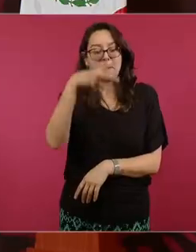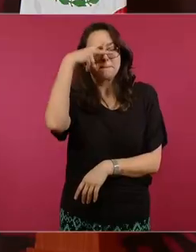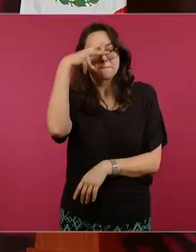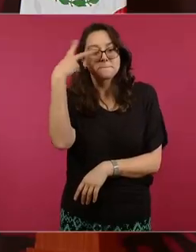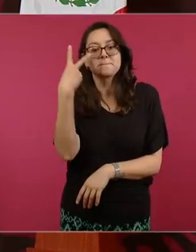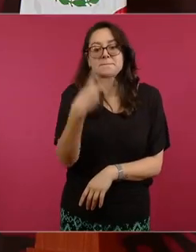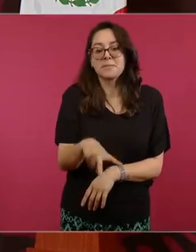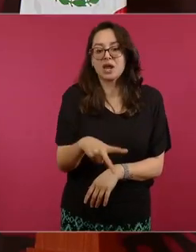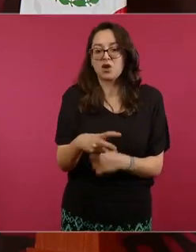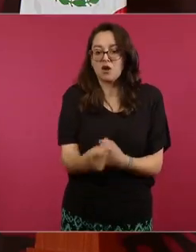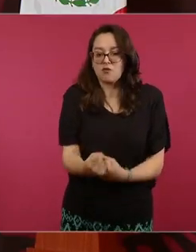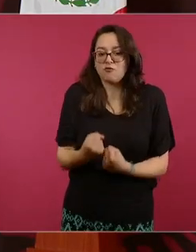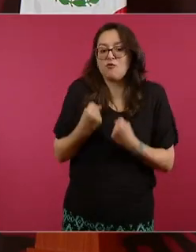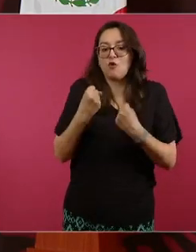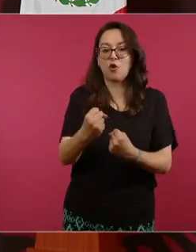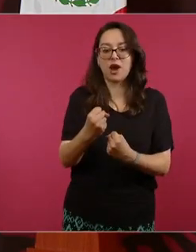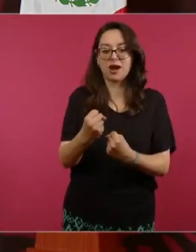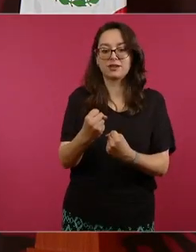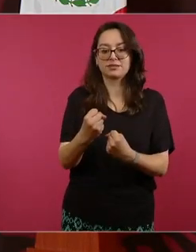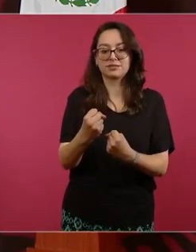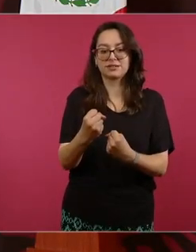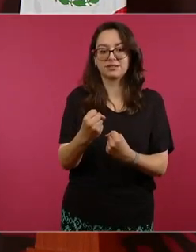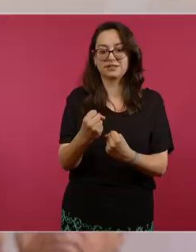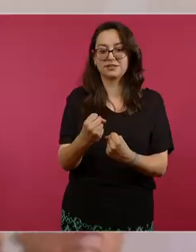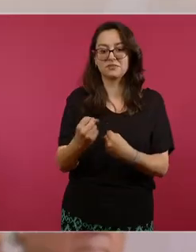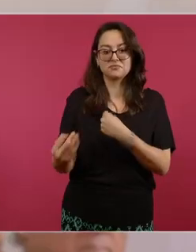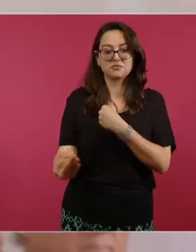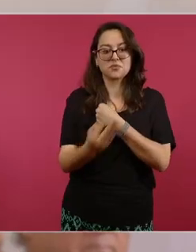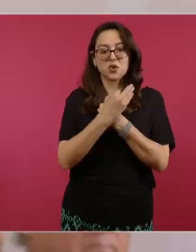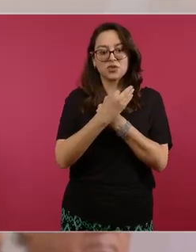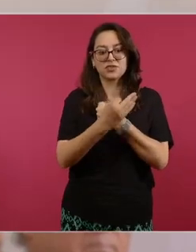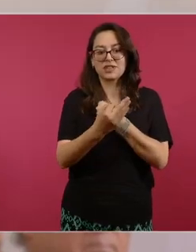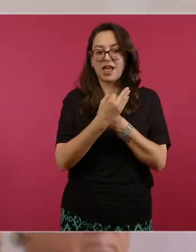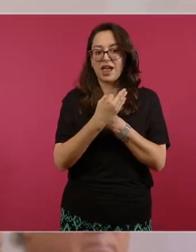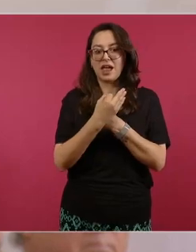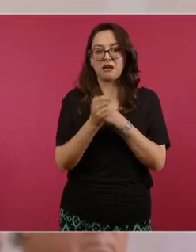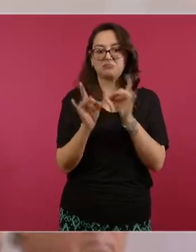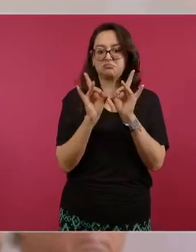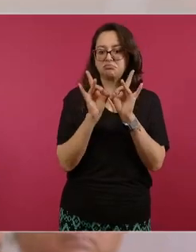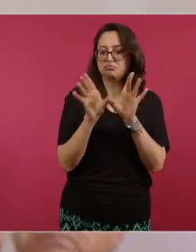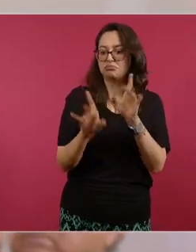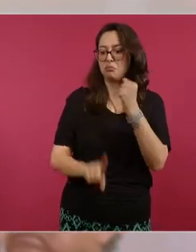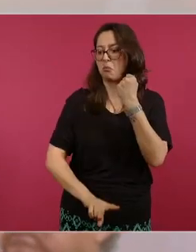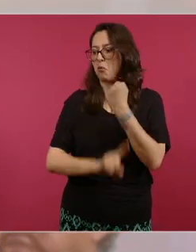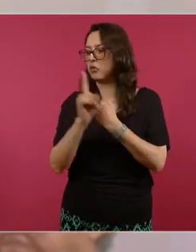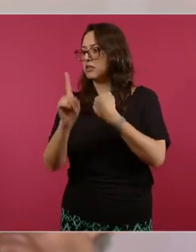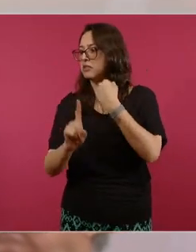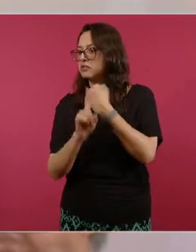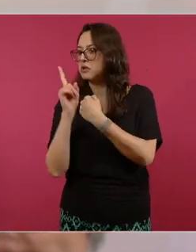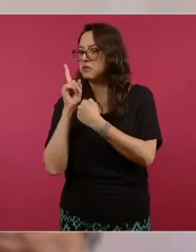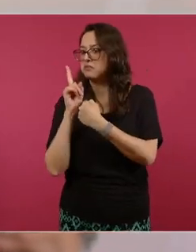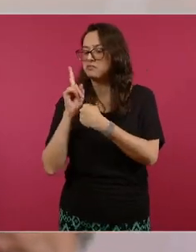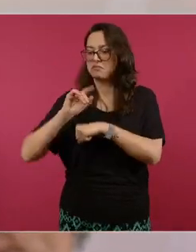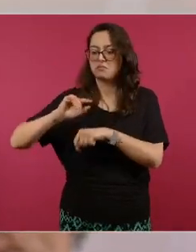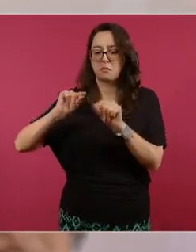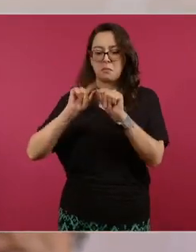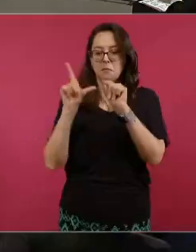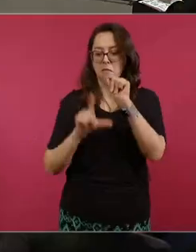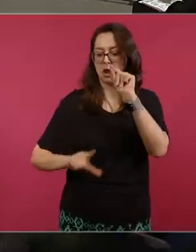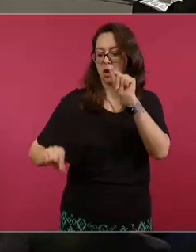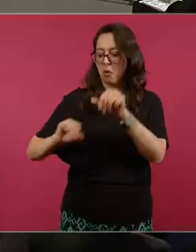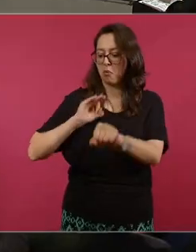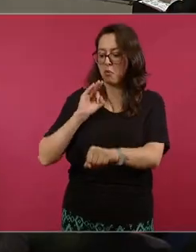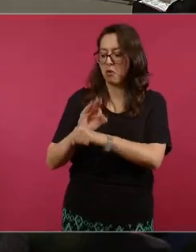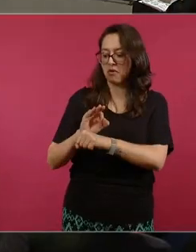muy fuertes es lo que nos protege ante todas las calamidades pero es lo que nos